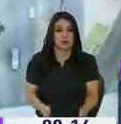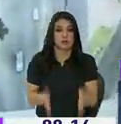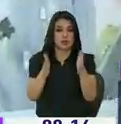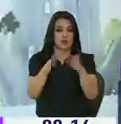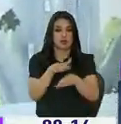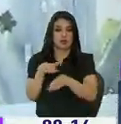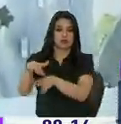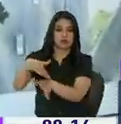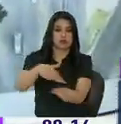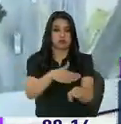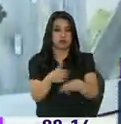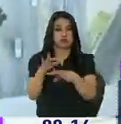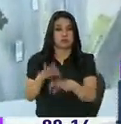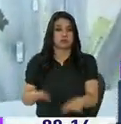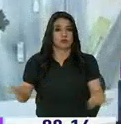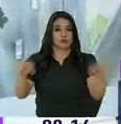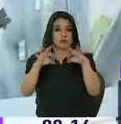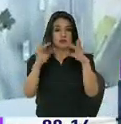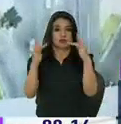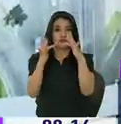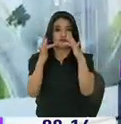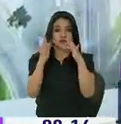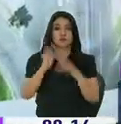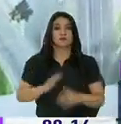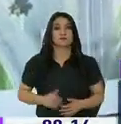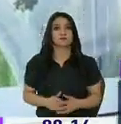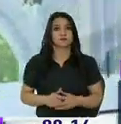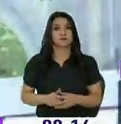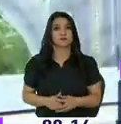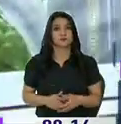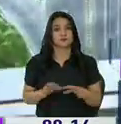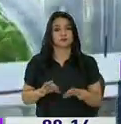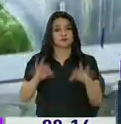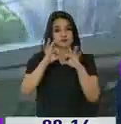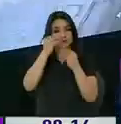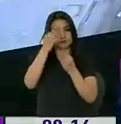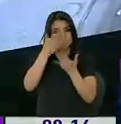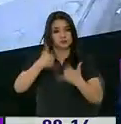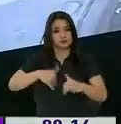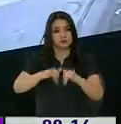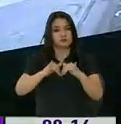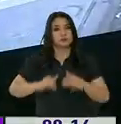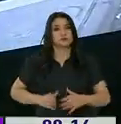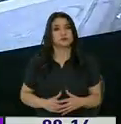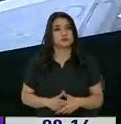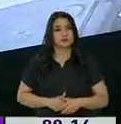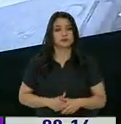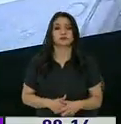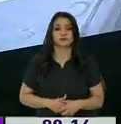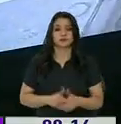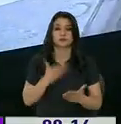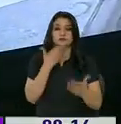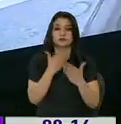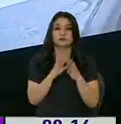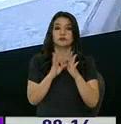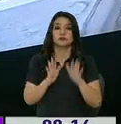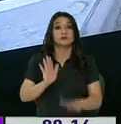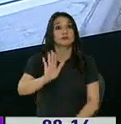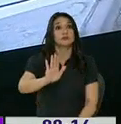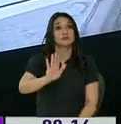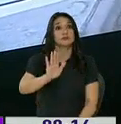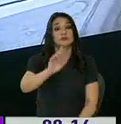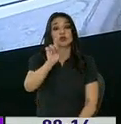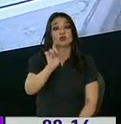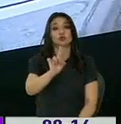congestionada y tan importante, un sector que conecta tantos sectores. Esa es la información, Roberto, ustedes continúan con Sofía Ventimilla, no te vayas, una